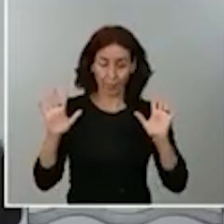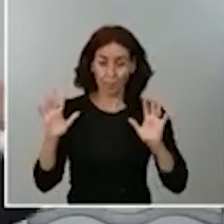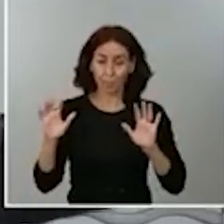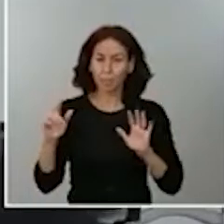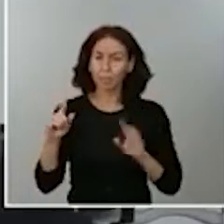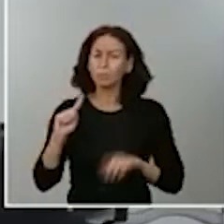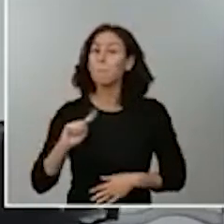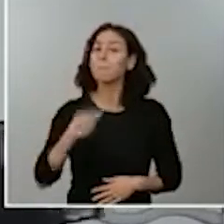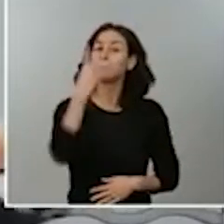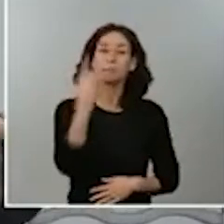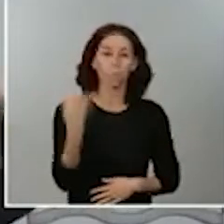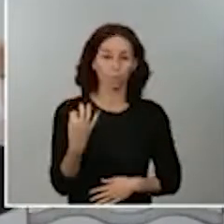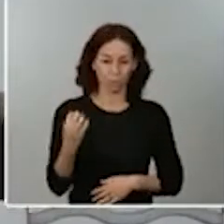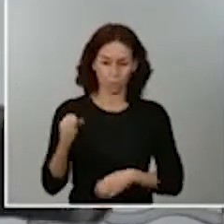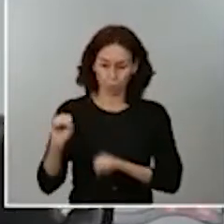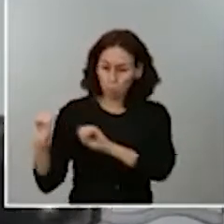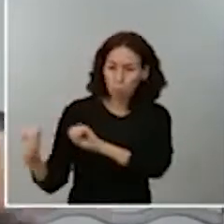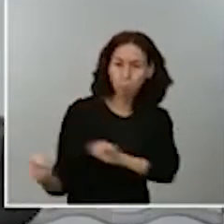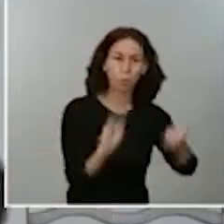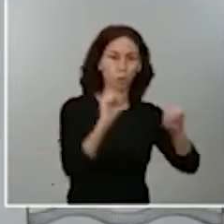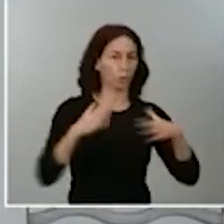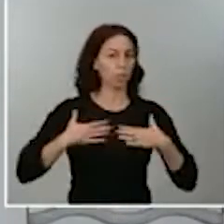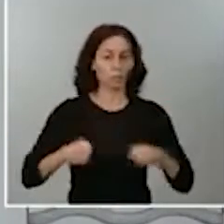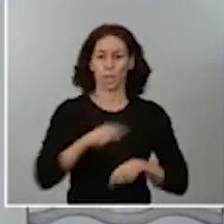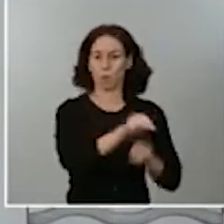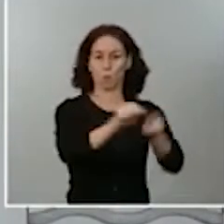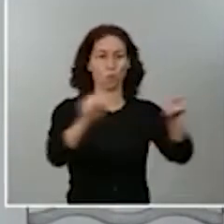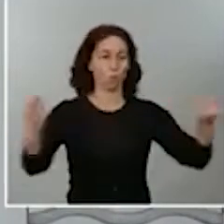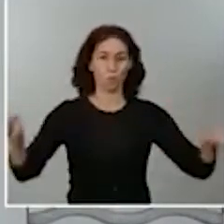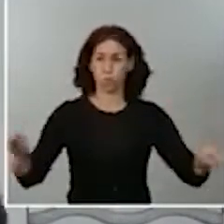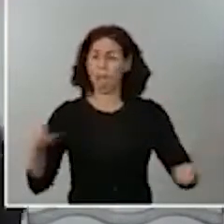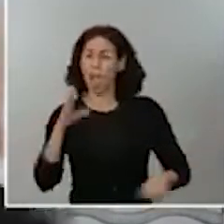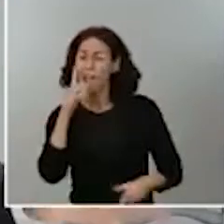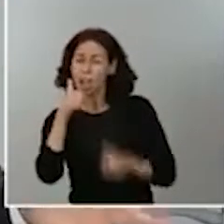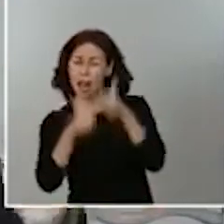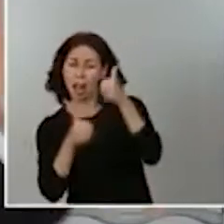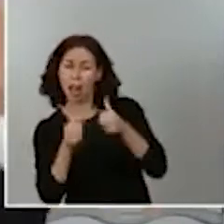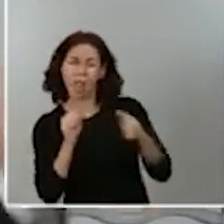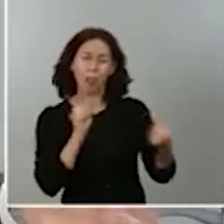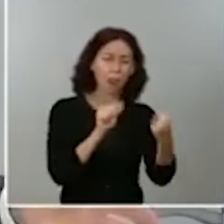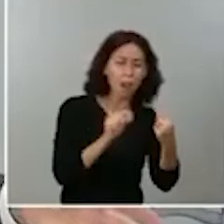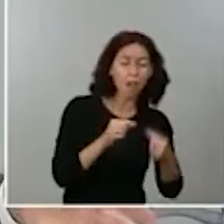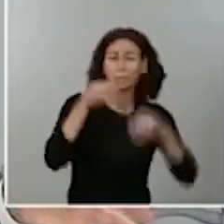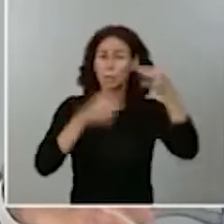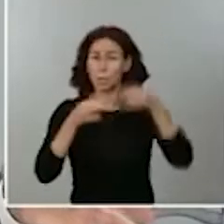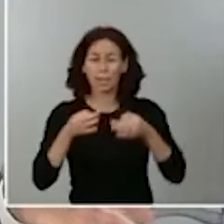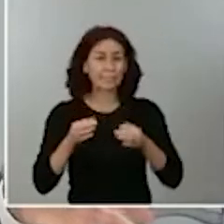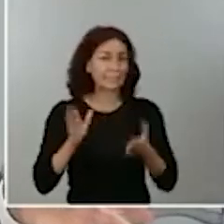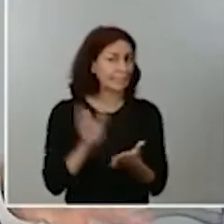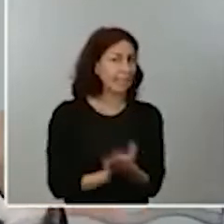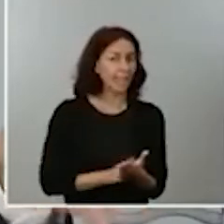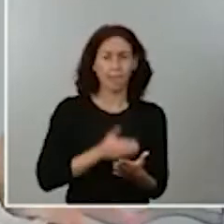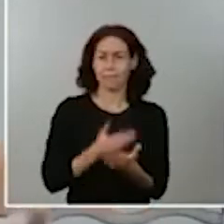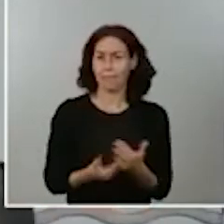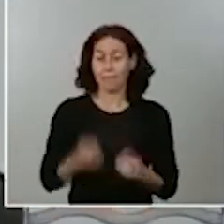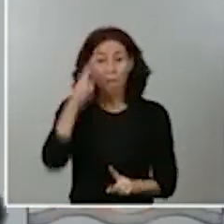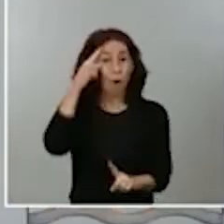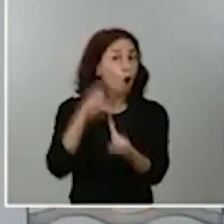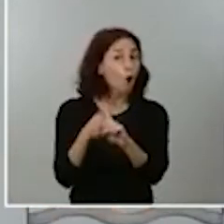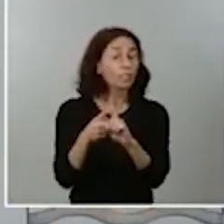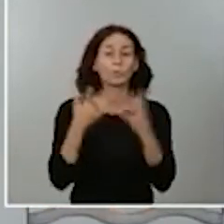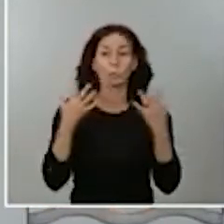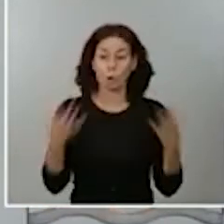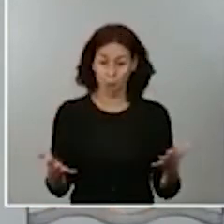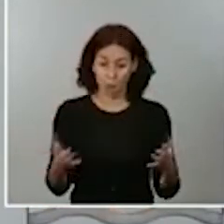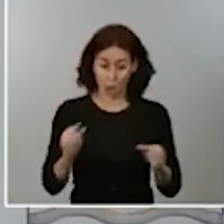No hay que entrar en disputas jurídicas, en disputas de tribunales y en politizar esto. El objetivo es vencer al virus, doblegar la curva.